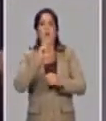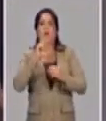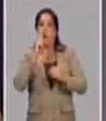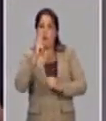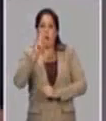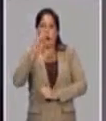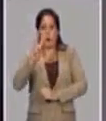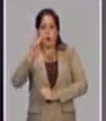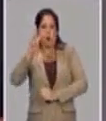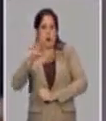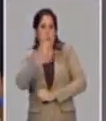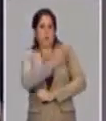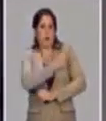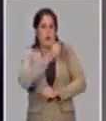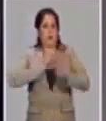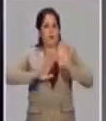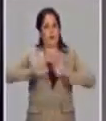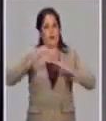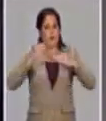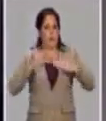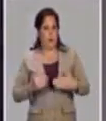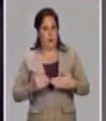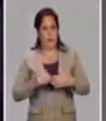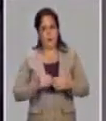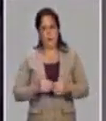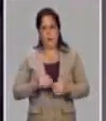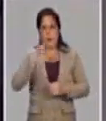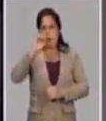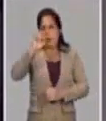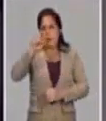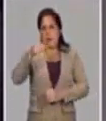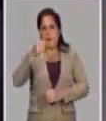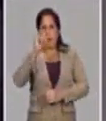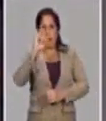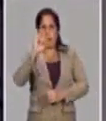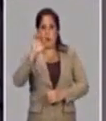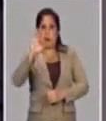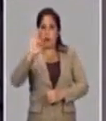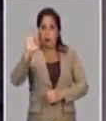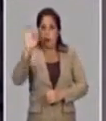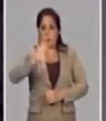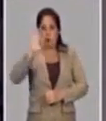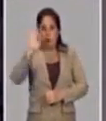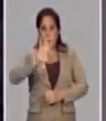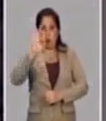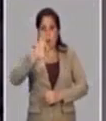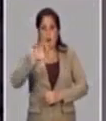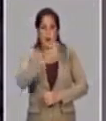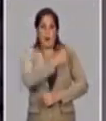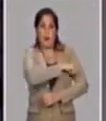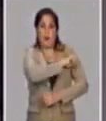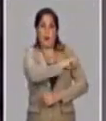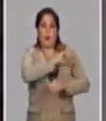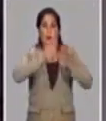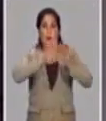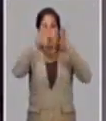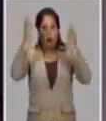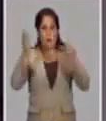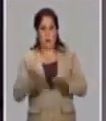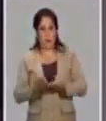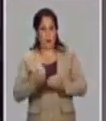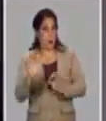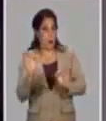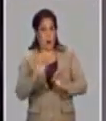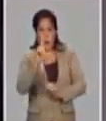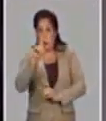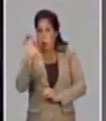el ciclo completo de inmunización para un 0.78% de la población mundial. O